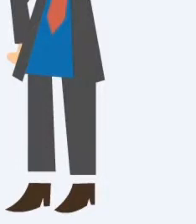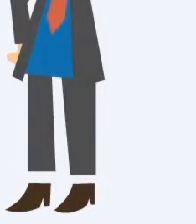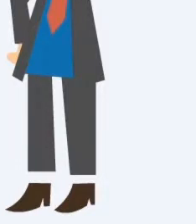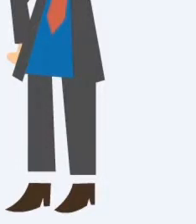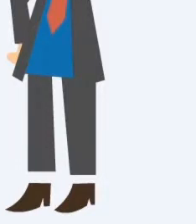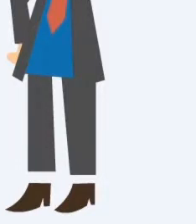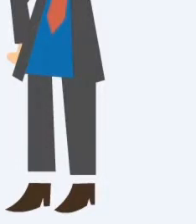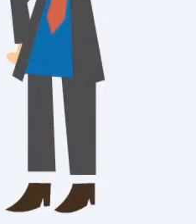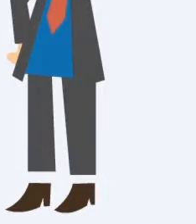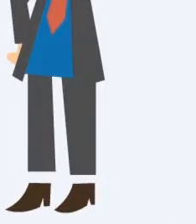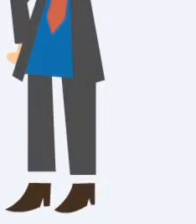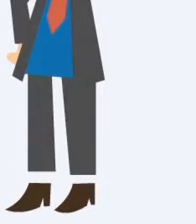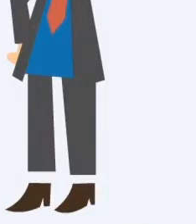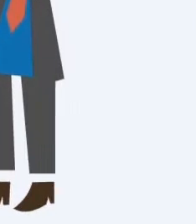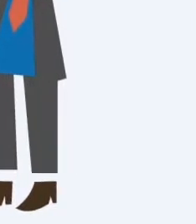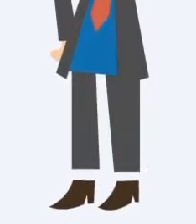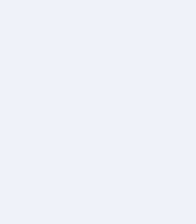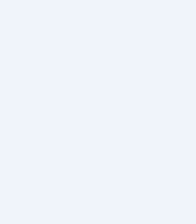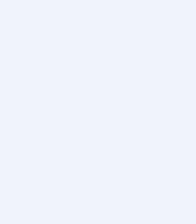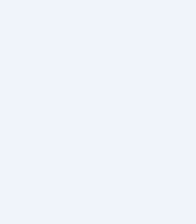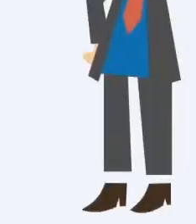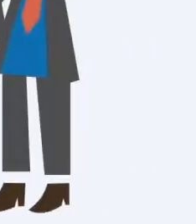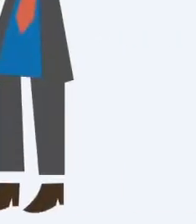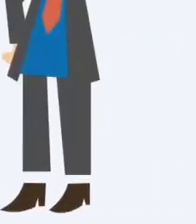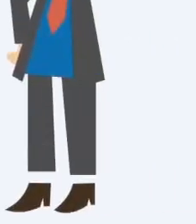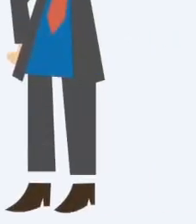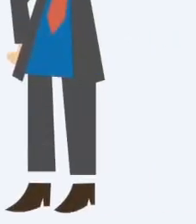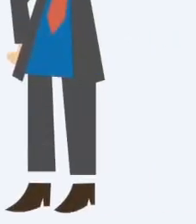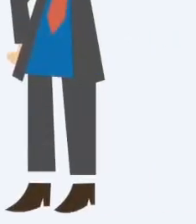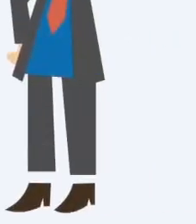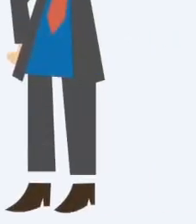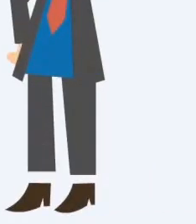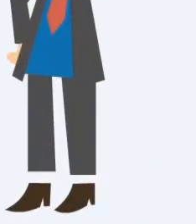un juego para la pista de baile que es Dance Dance Revolution.